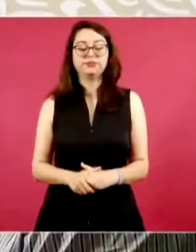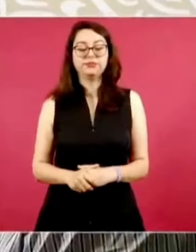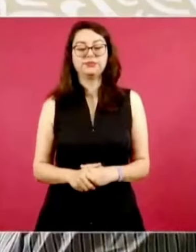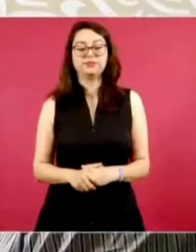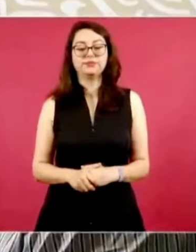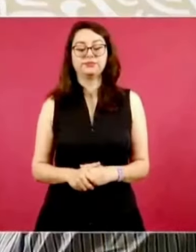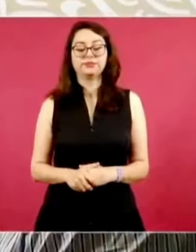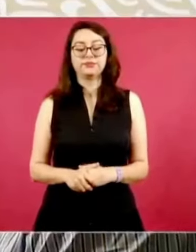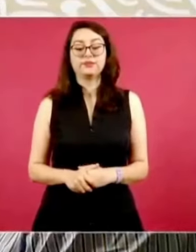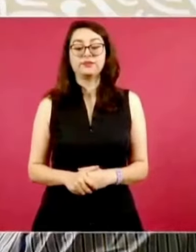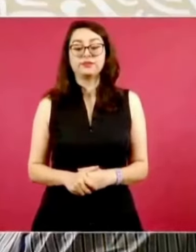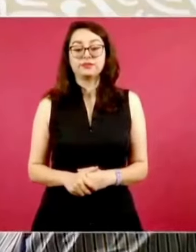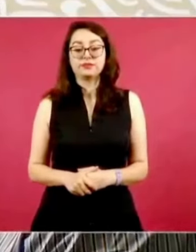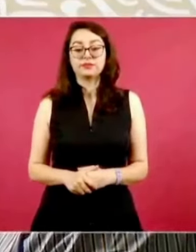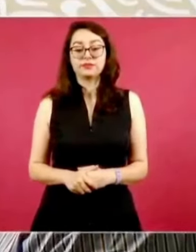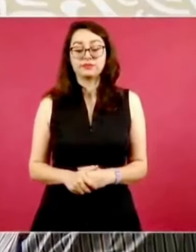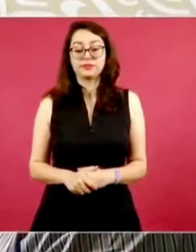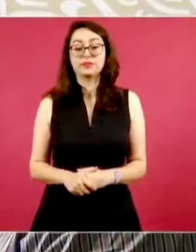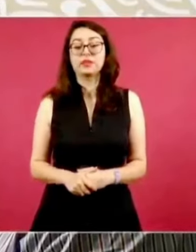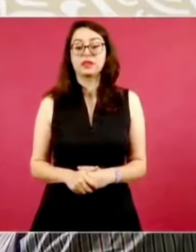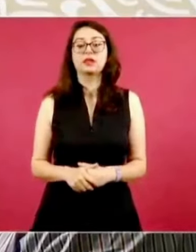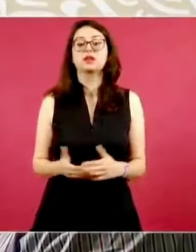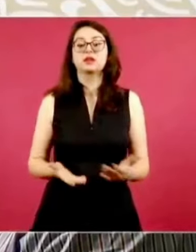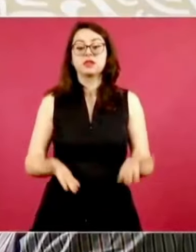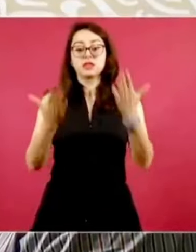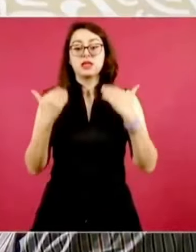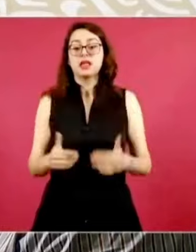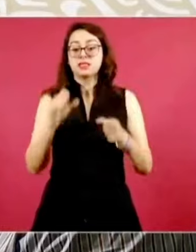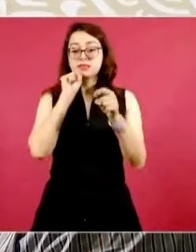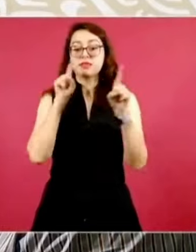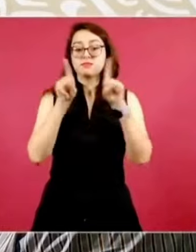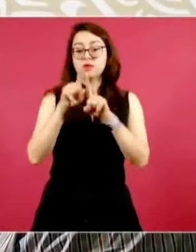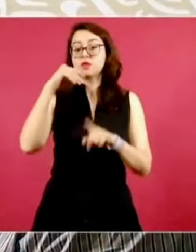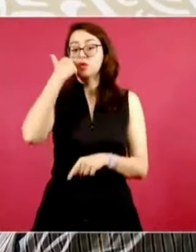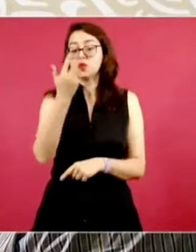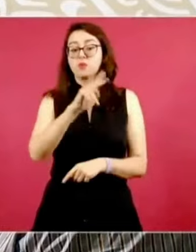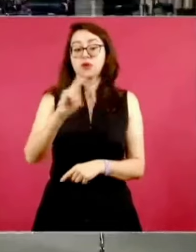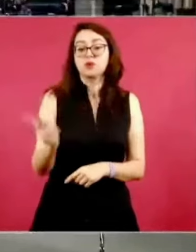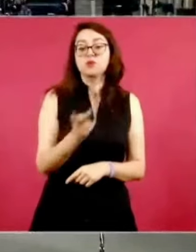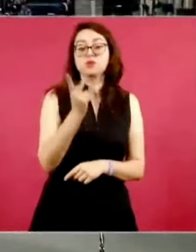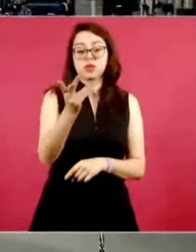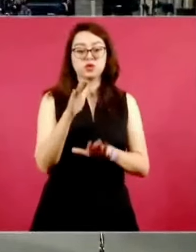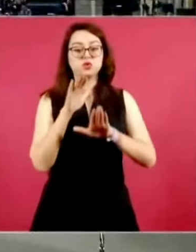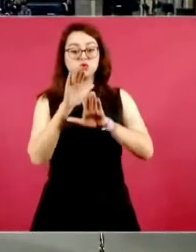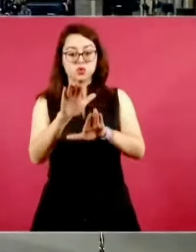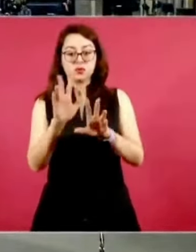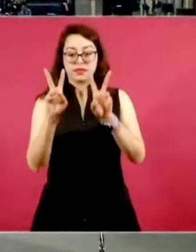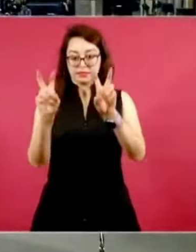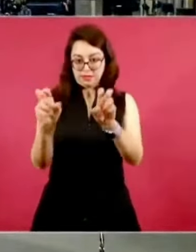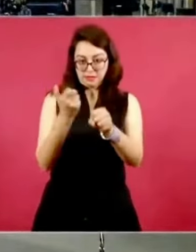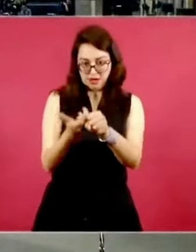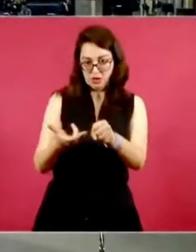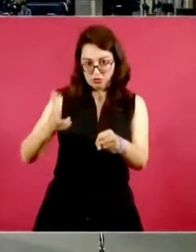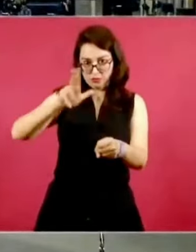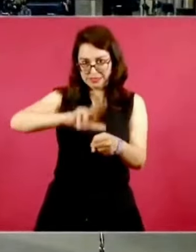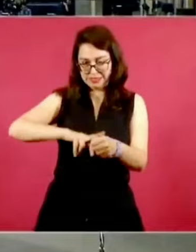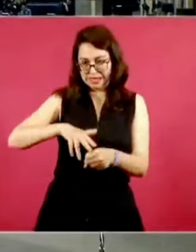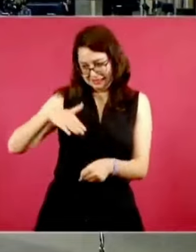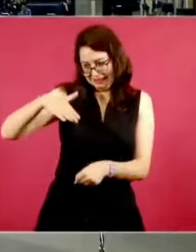Para abordar el tema hospitalario sobre los nueve hospitales que va a tomar el